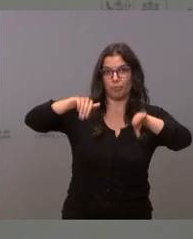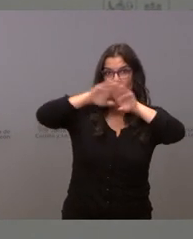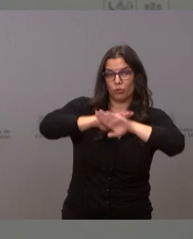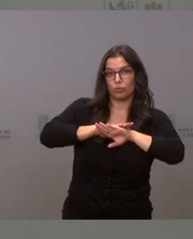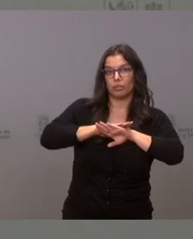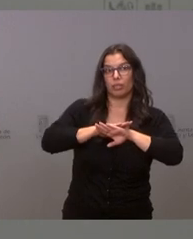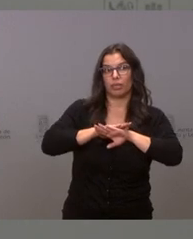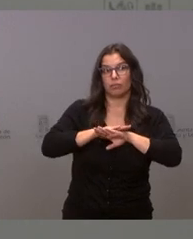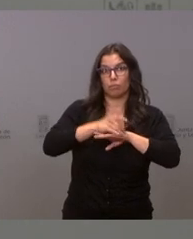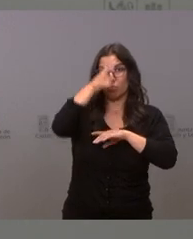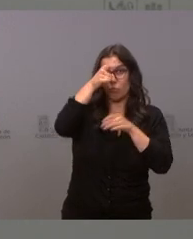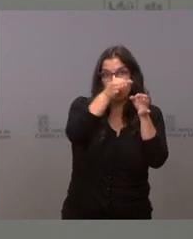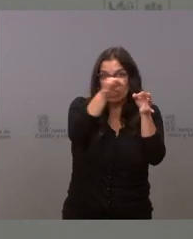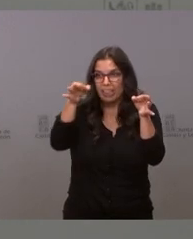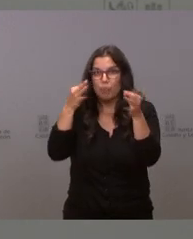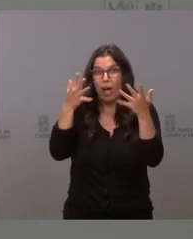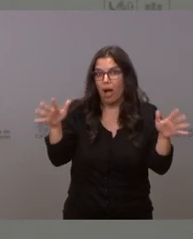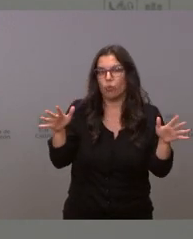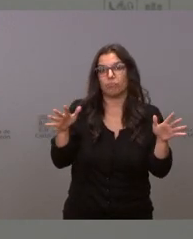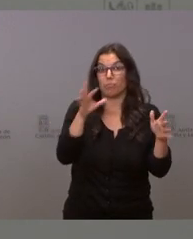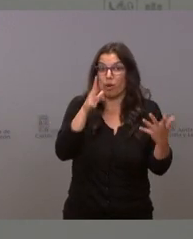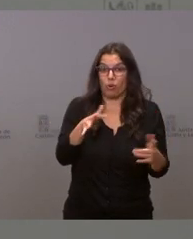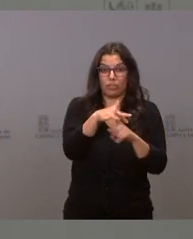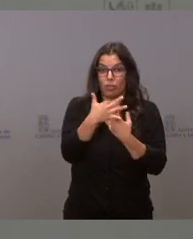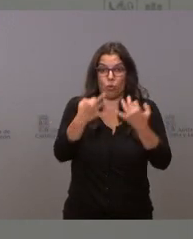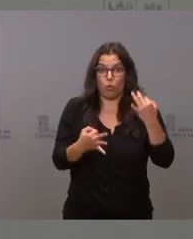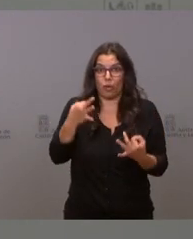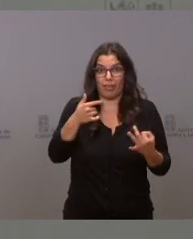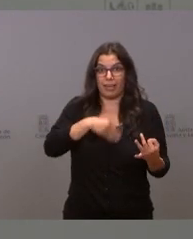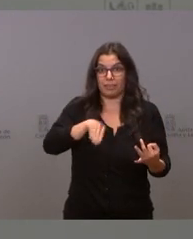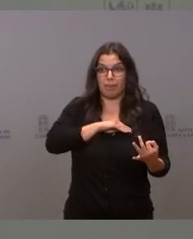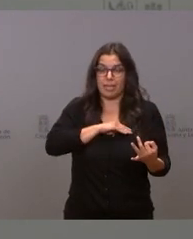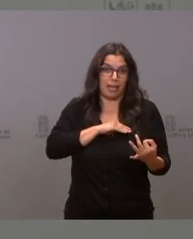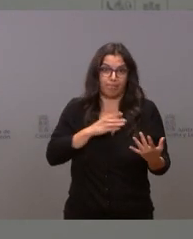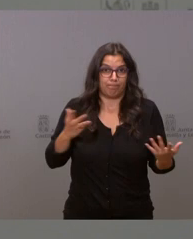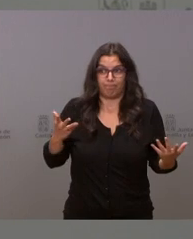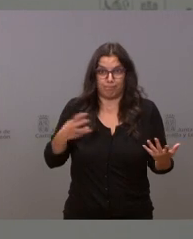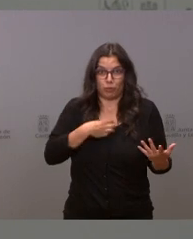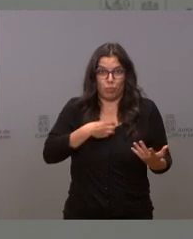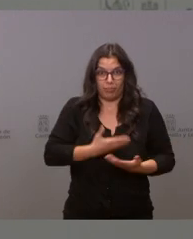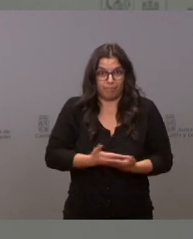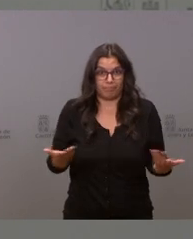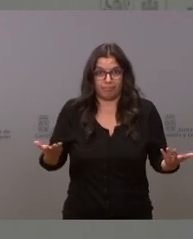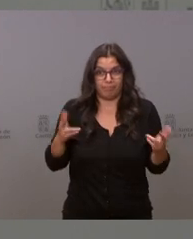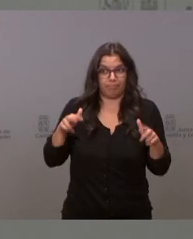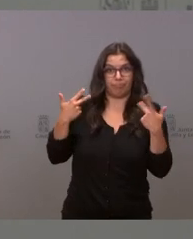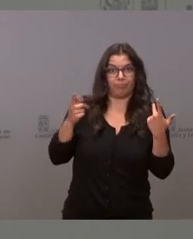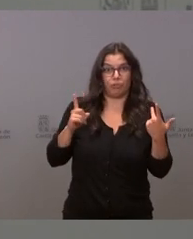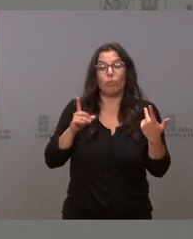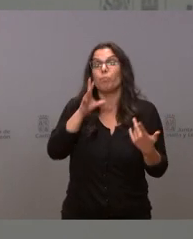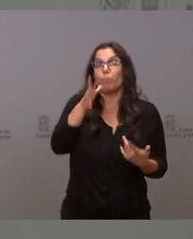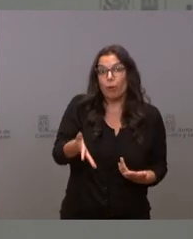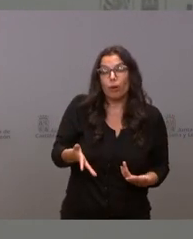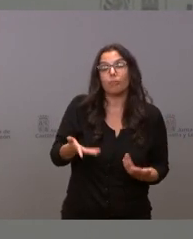municipios. La situación jurídica en este momento en España es completamente insostenible y es el fruto de la inacción